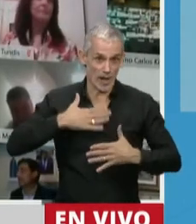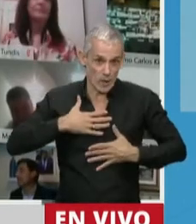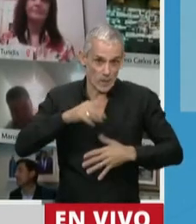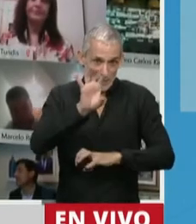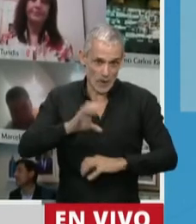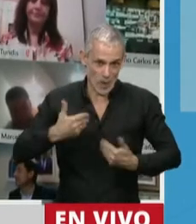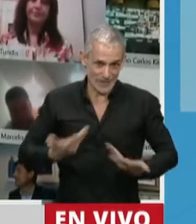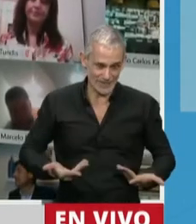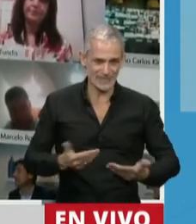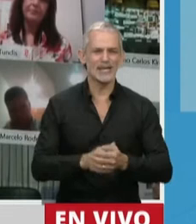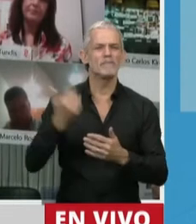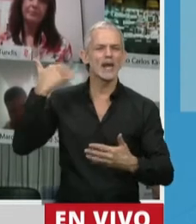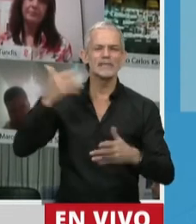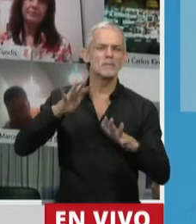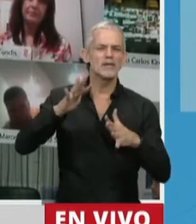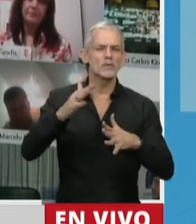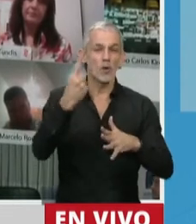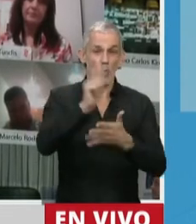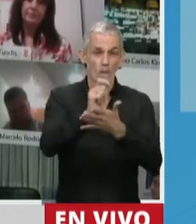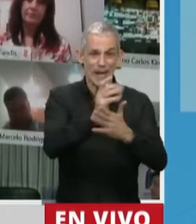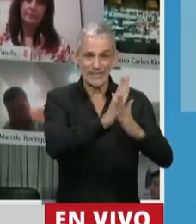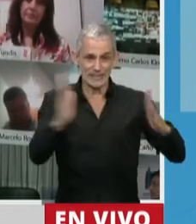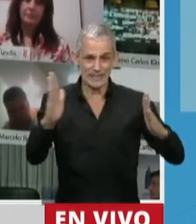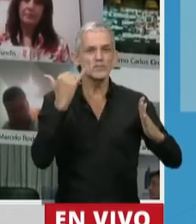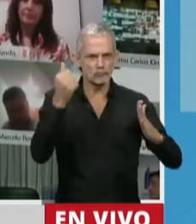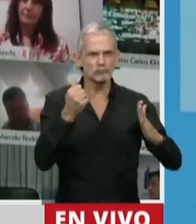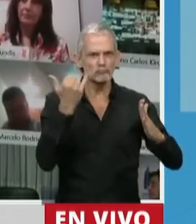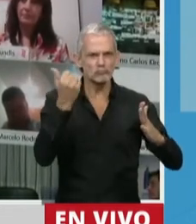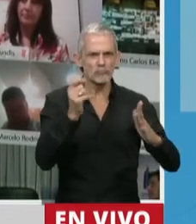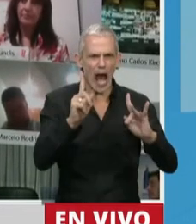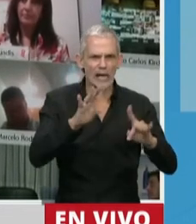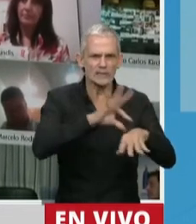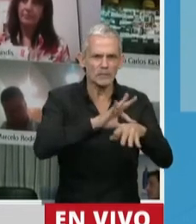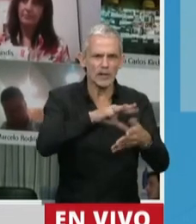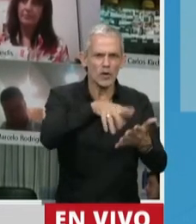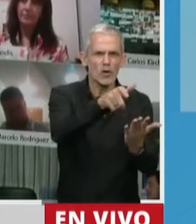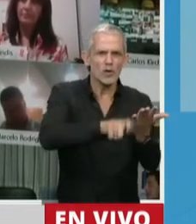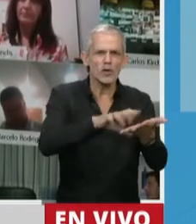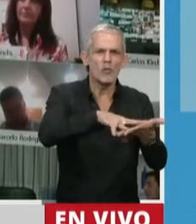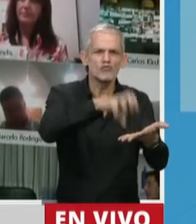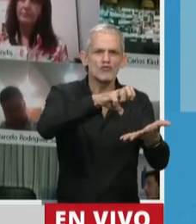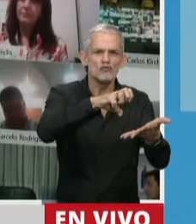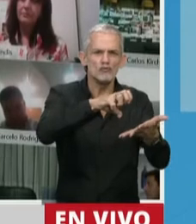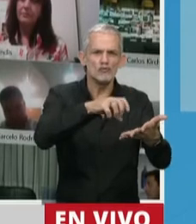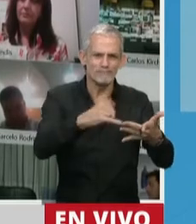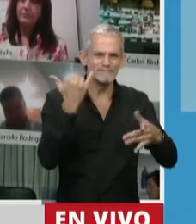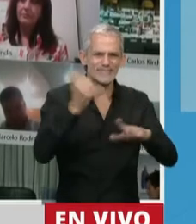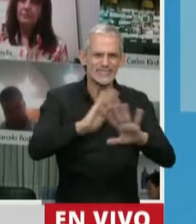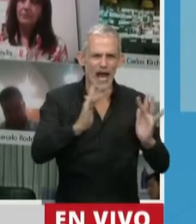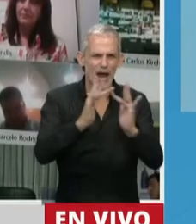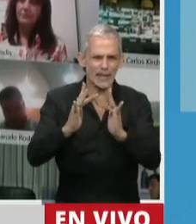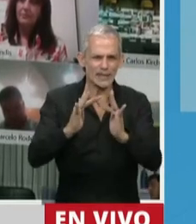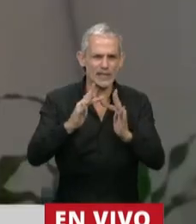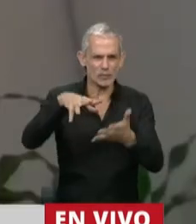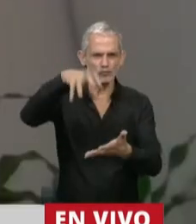provincia, hace casi más de un mes ya se vienen implementando también las recetas médicas digitales. Y